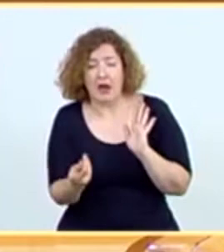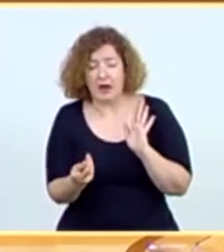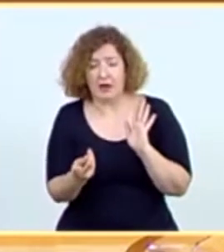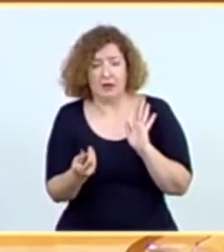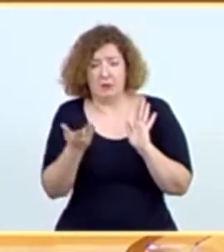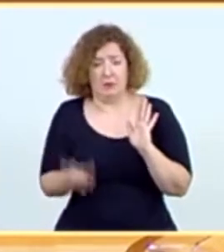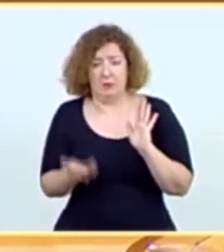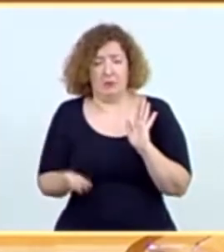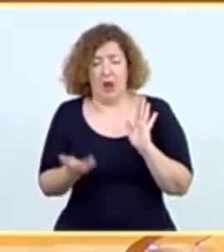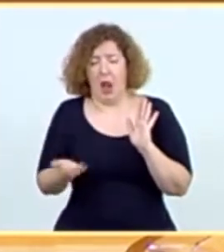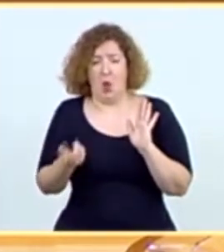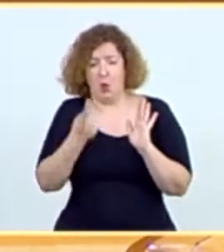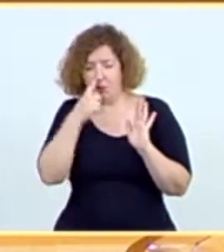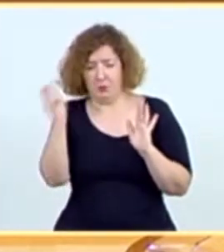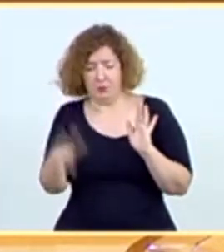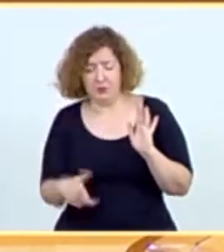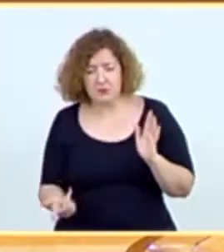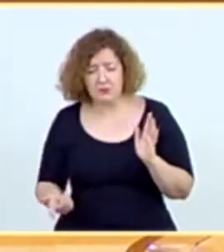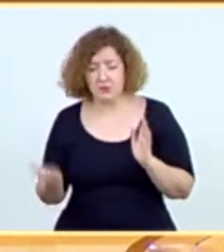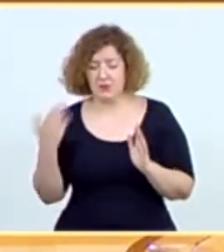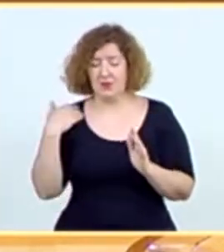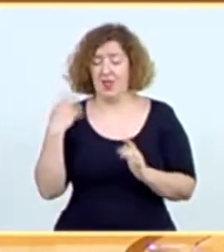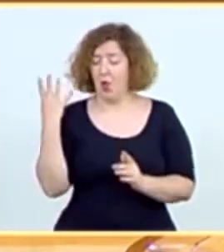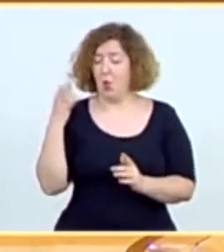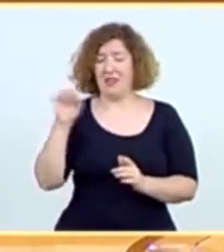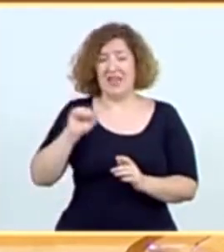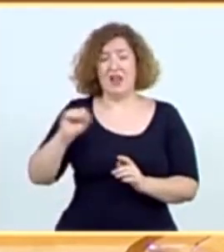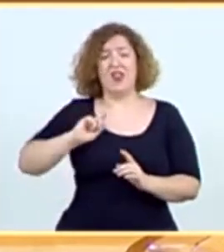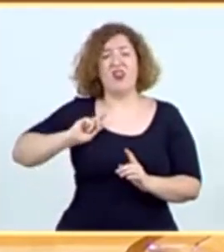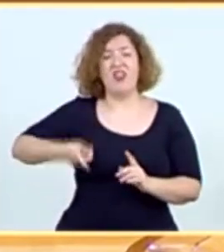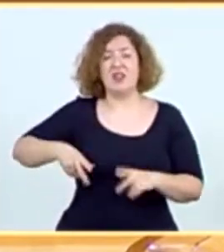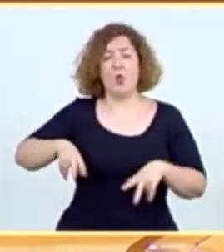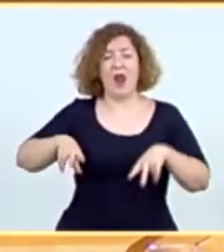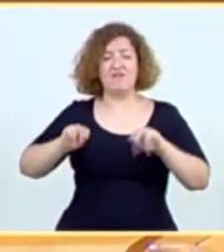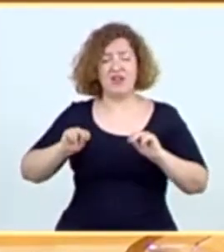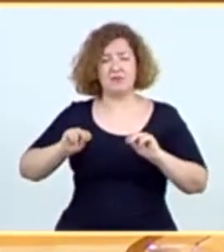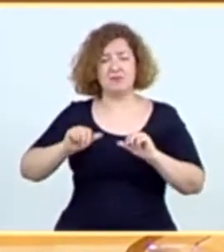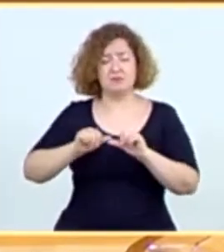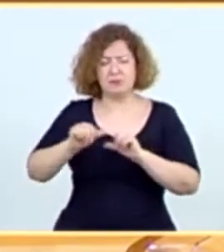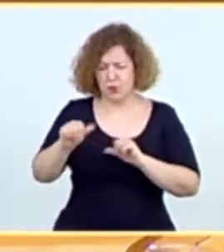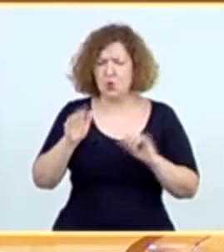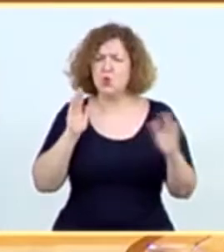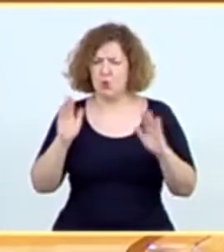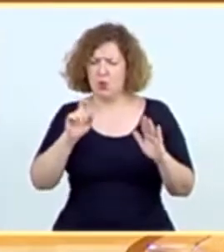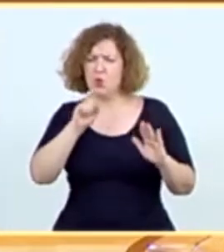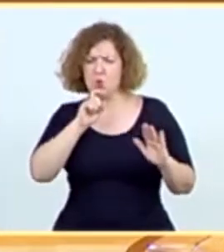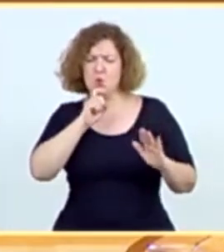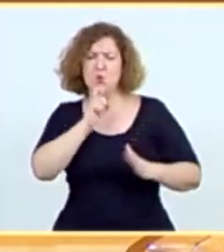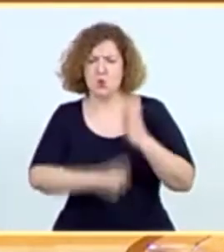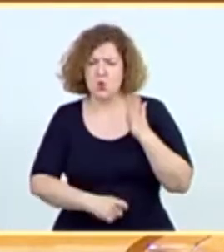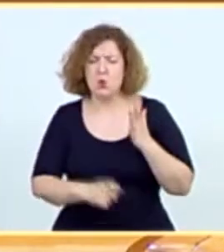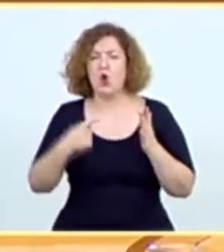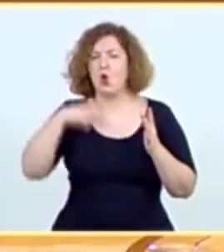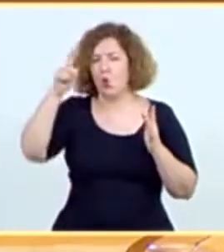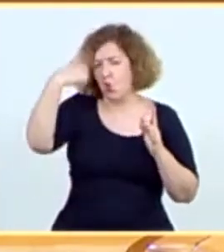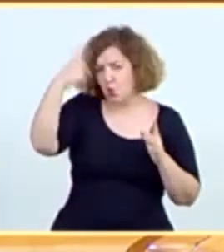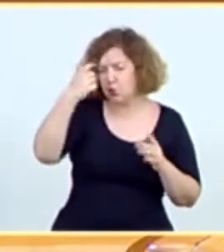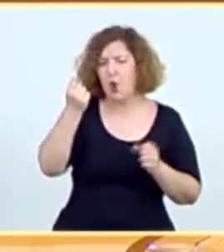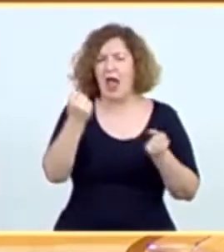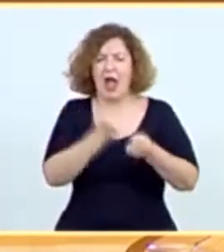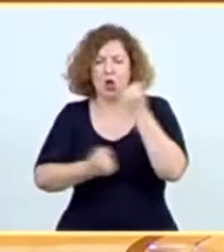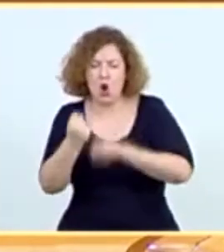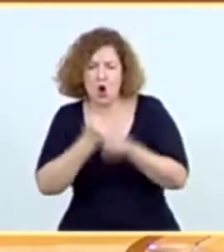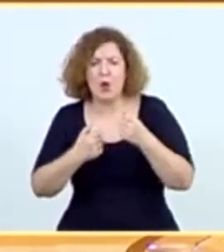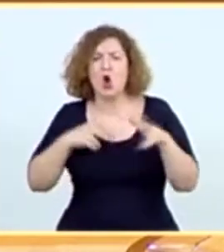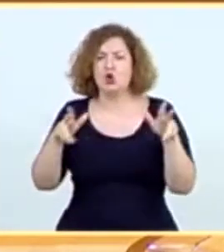su valor. Hace más de 40 años salíamos de una dictadura. Eran momentos difíciles. La situación cultural, económica y